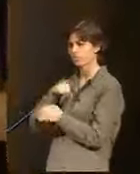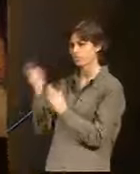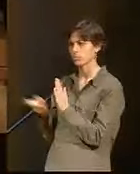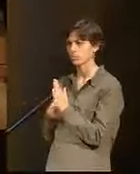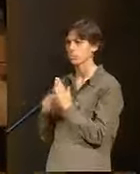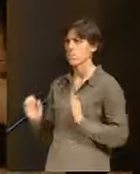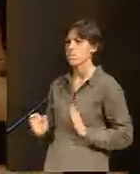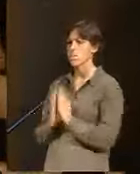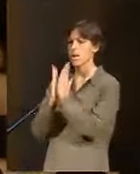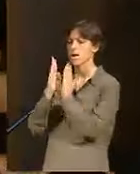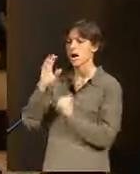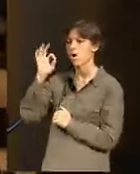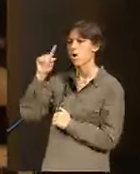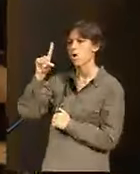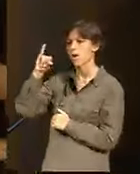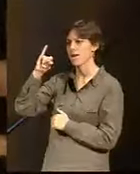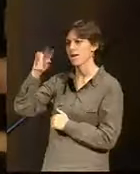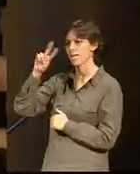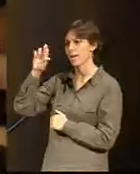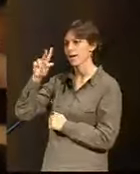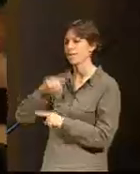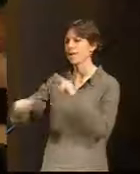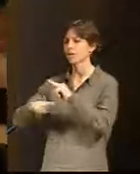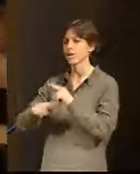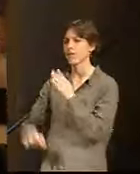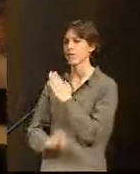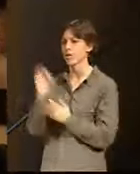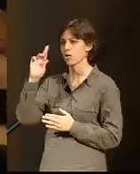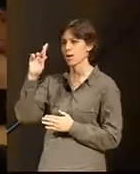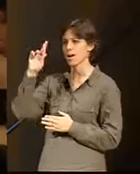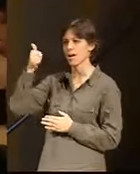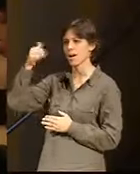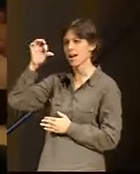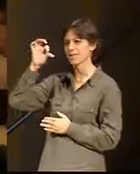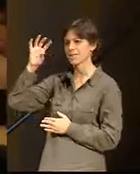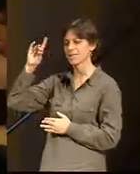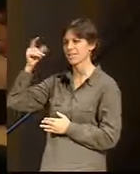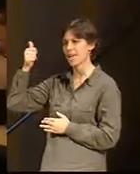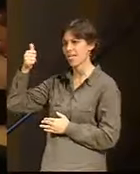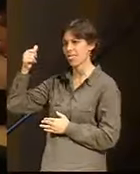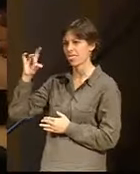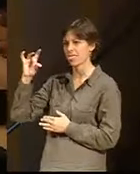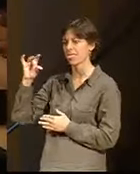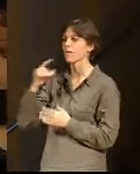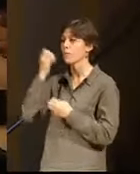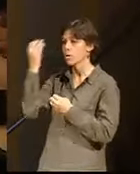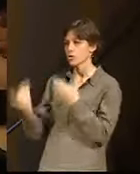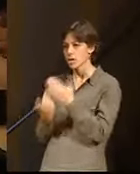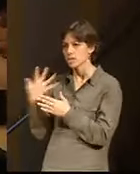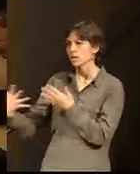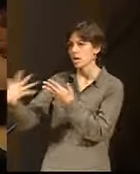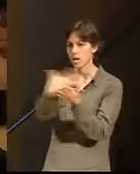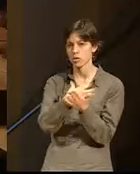Viver, directora de la Fundación RANSTAD. Muchas gracias, Pilar. Buenos días a todos los jóvenes de Valencia.